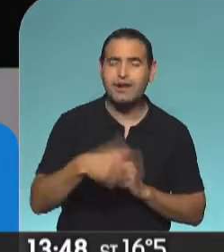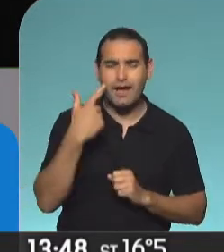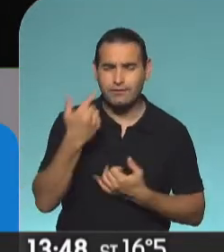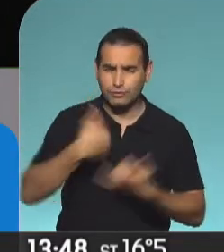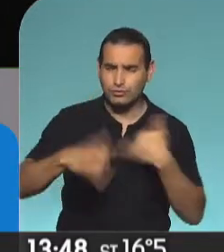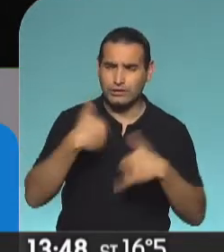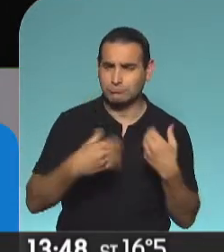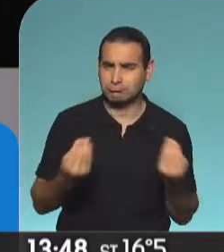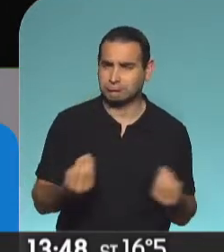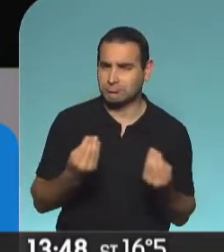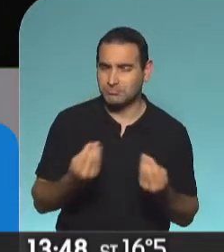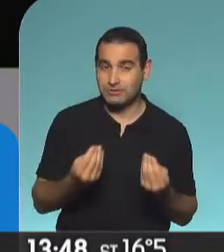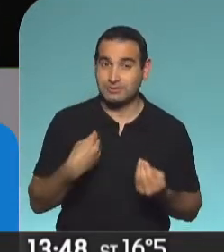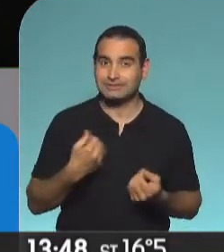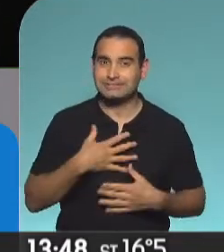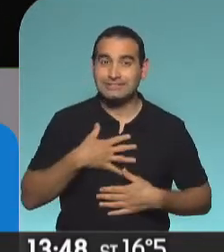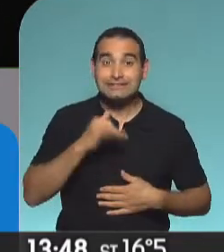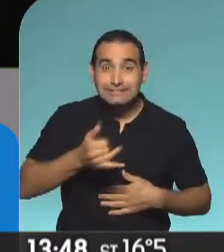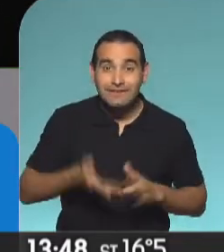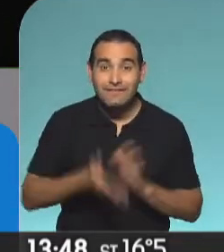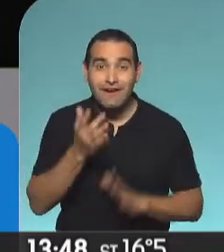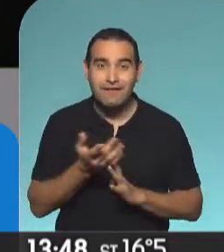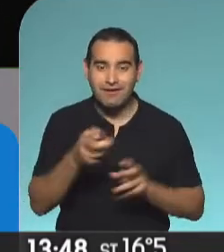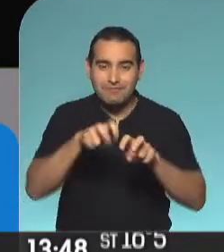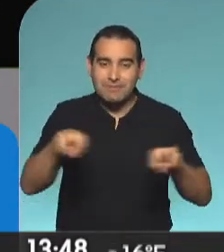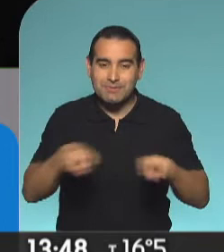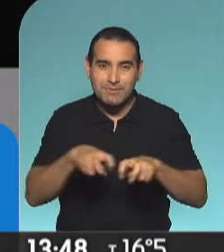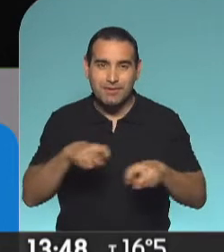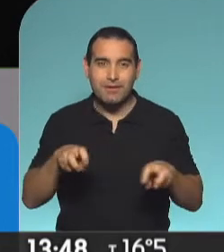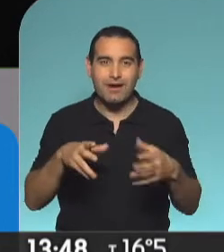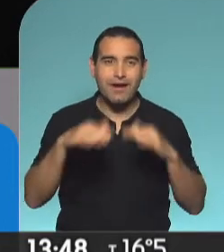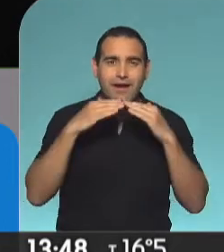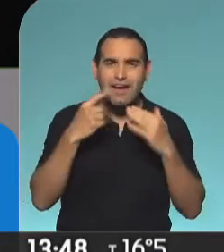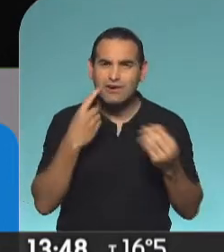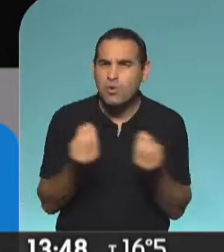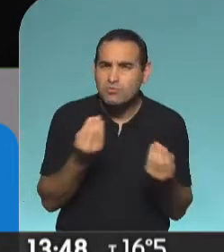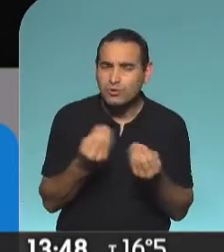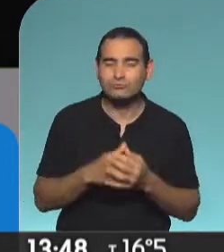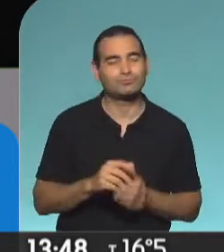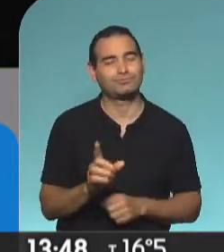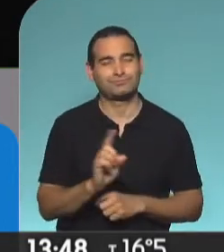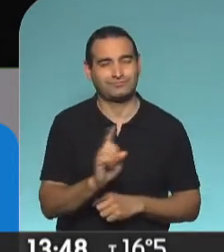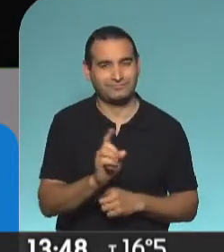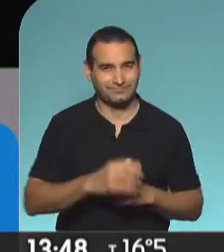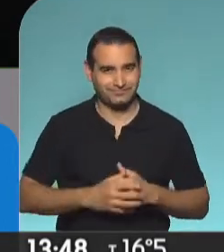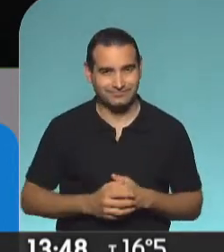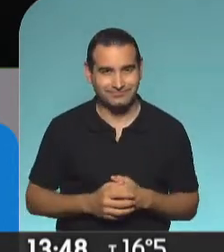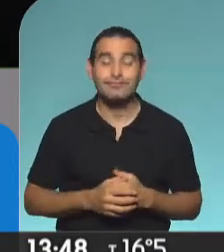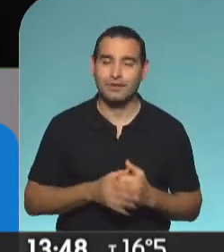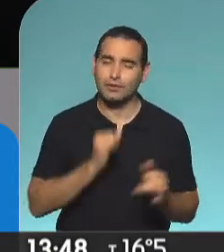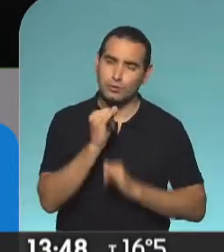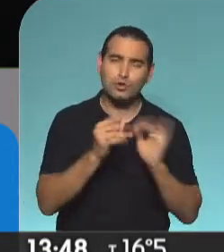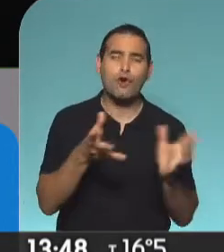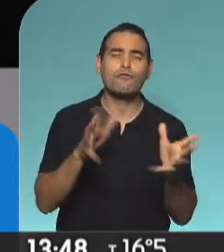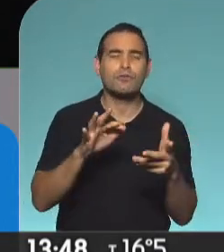explícanos de qué manera, porque nos emocionamos, decimos que vamos a sentarnos a la butaca, hay una nueva modalidad, ¿de qué se trata? Bueno, es una